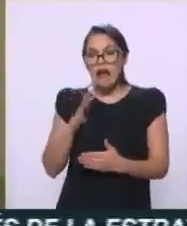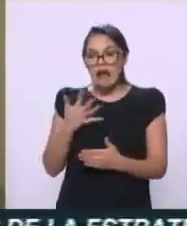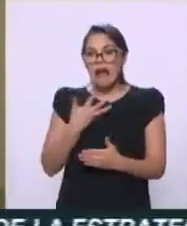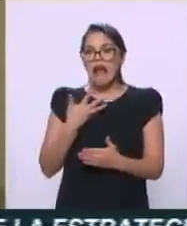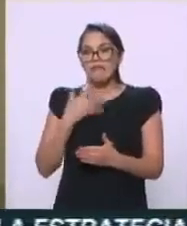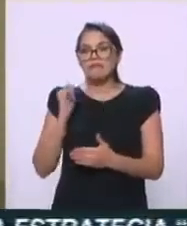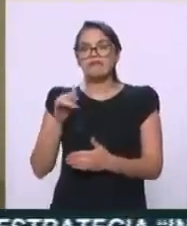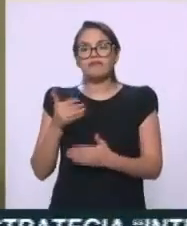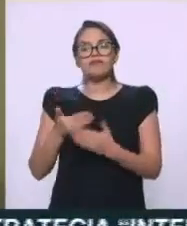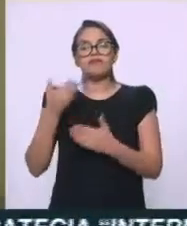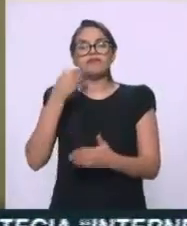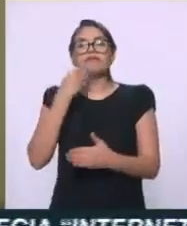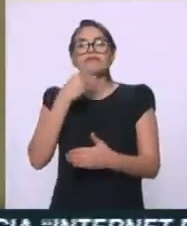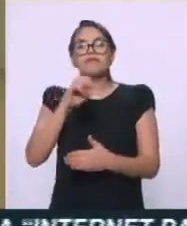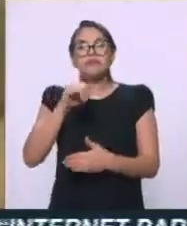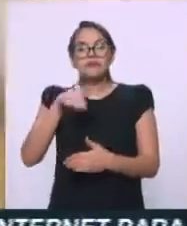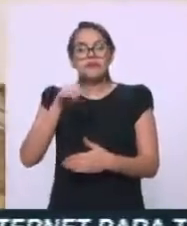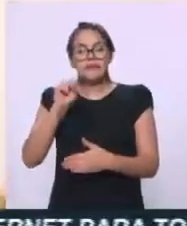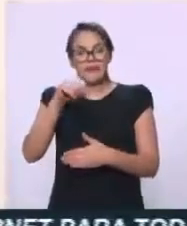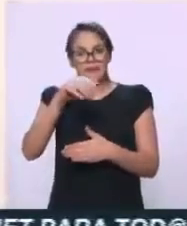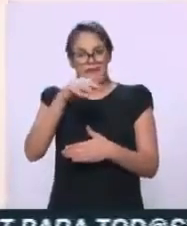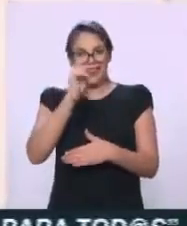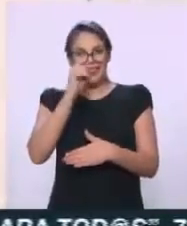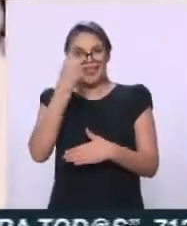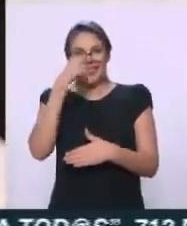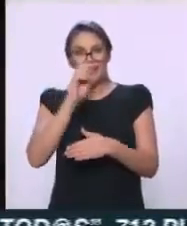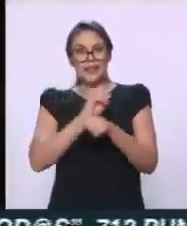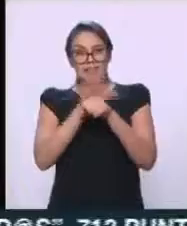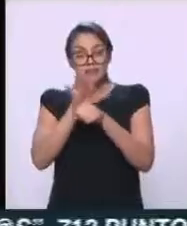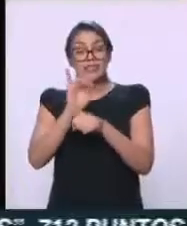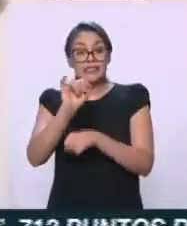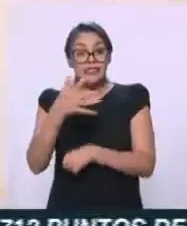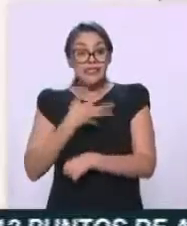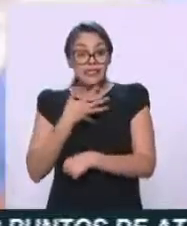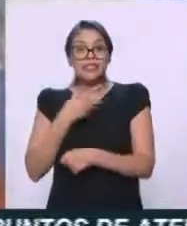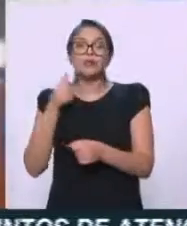Estas visitas ya se cuentan por miles en la Ciudad de México.